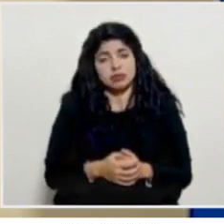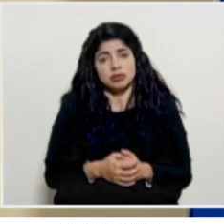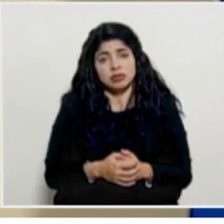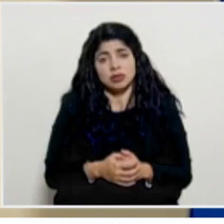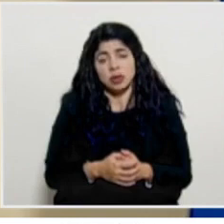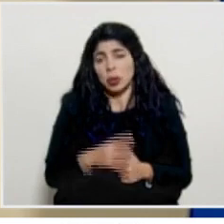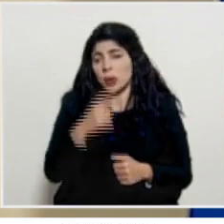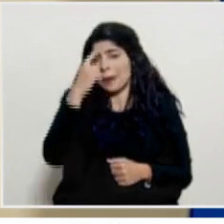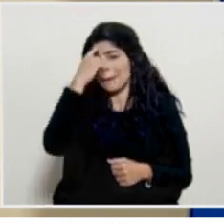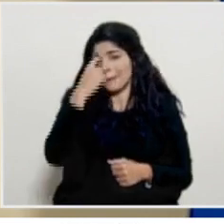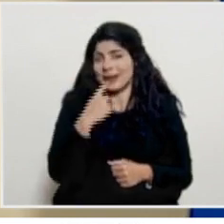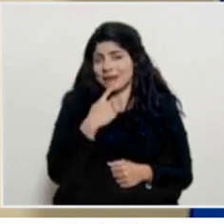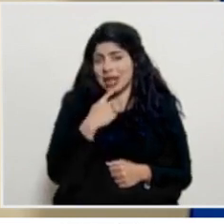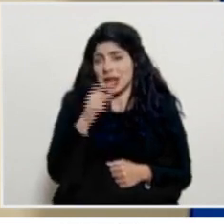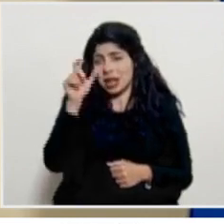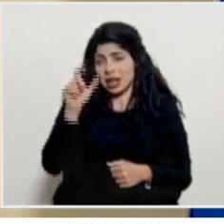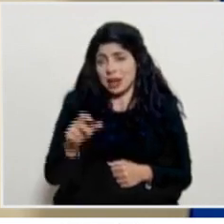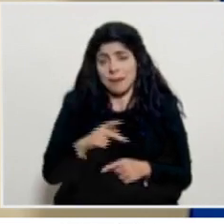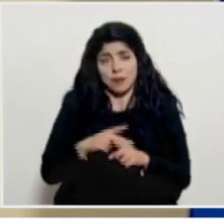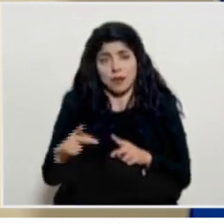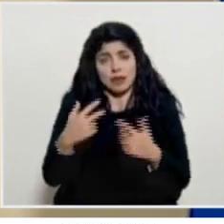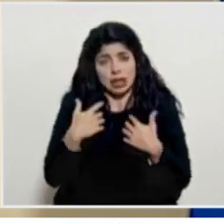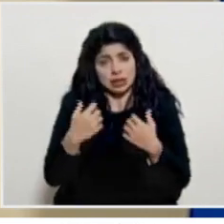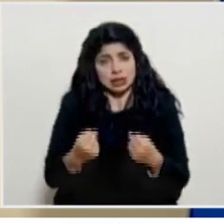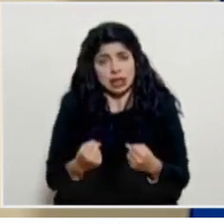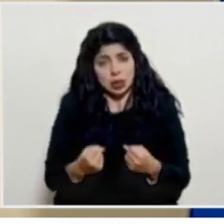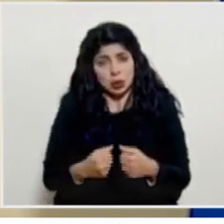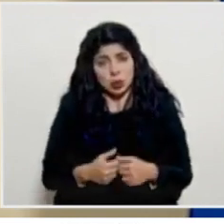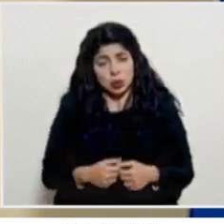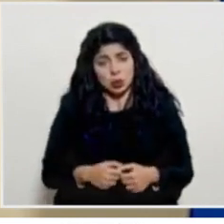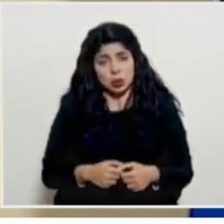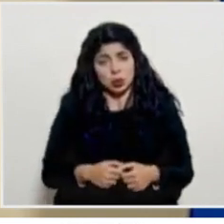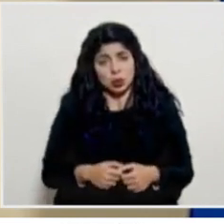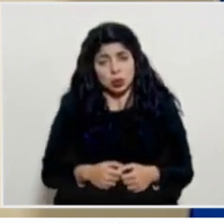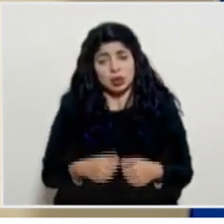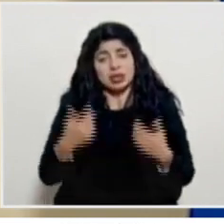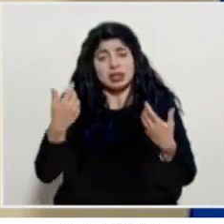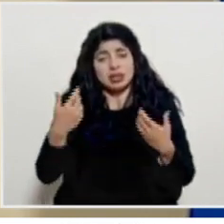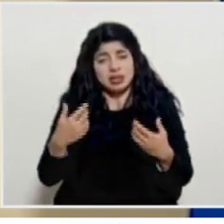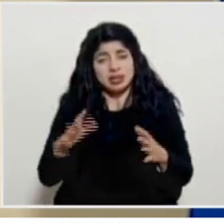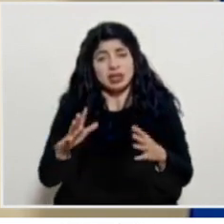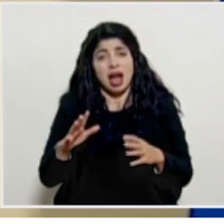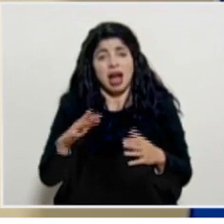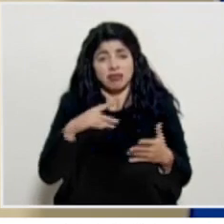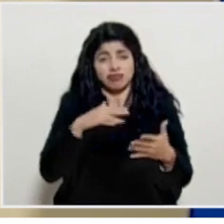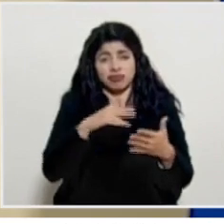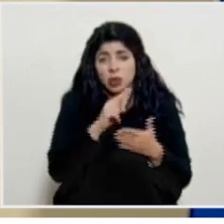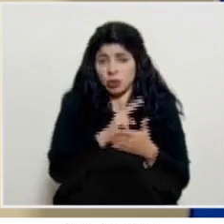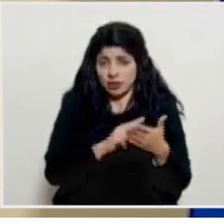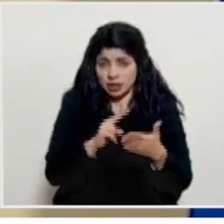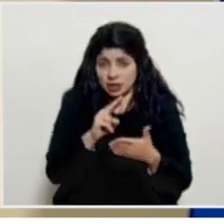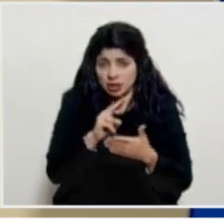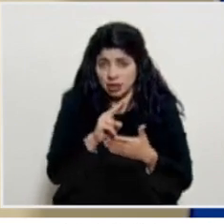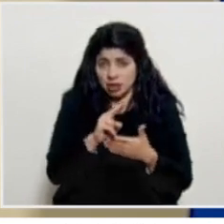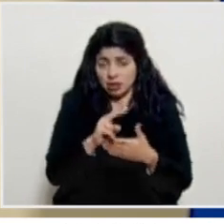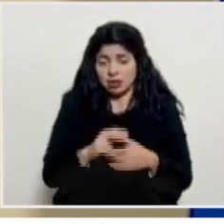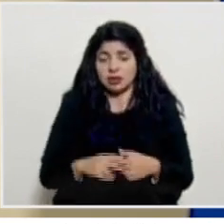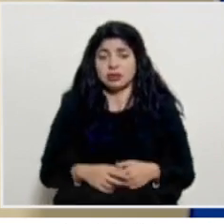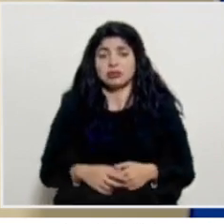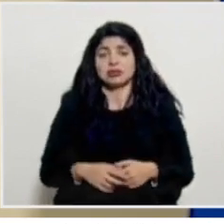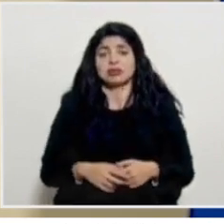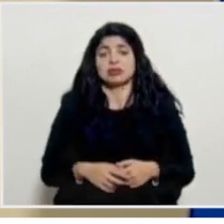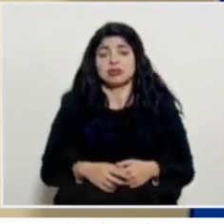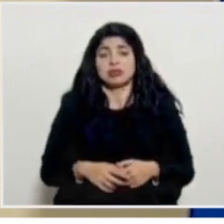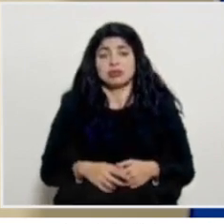perfil de un profesional en salud que ha pasado por una universidad que